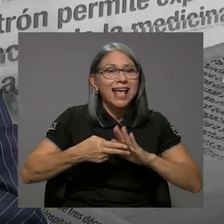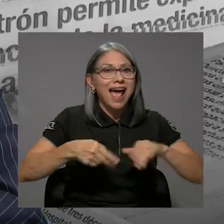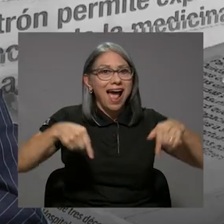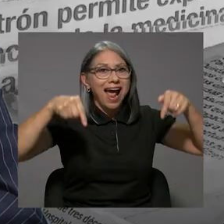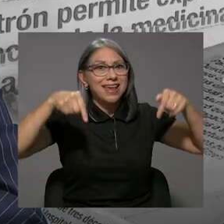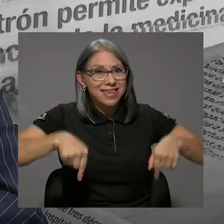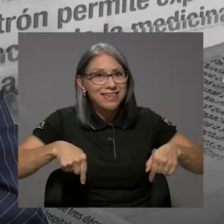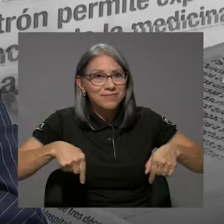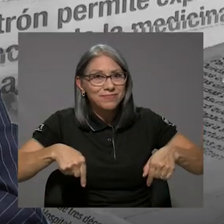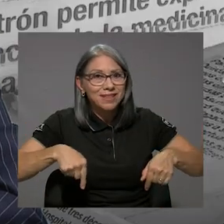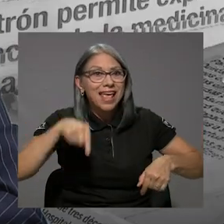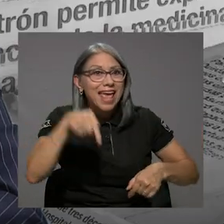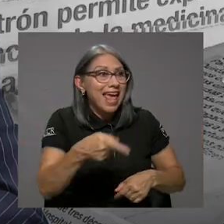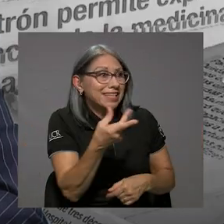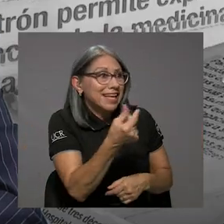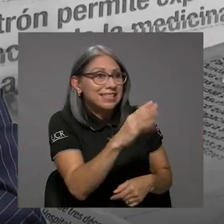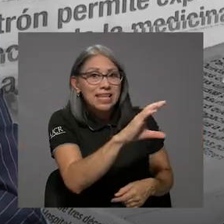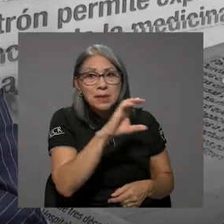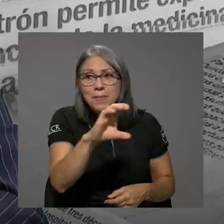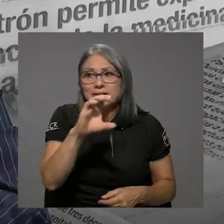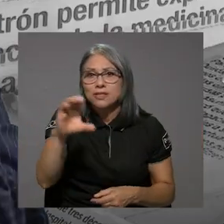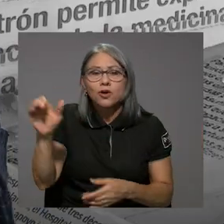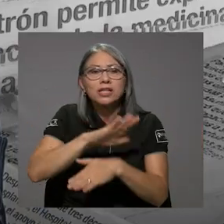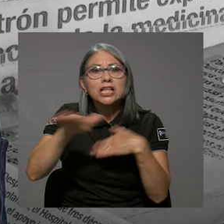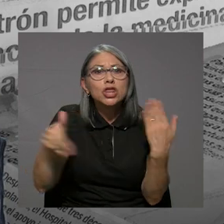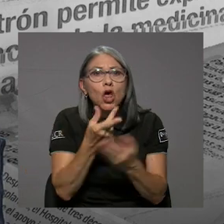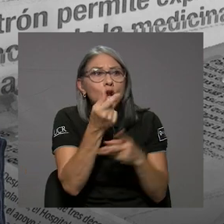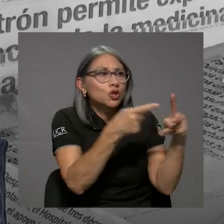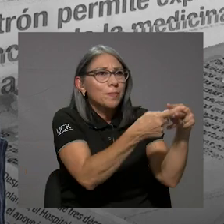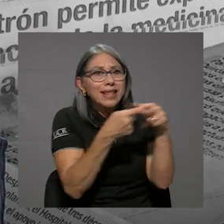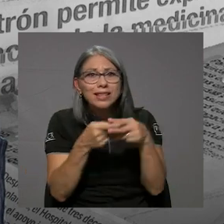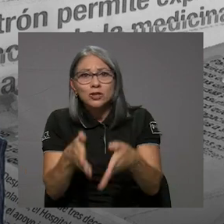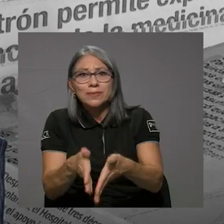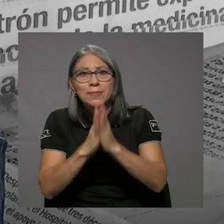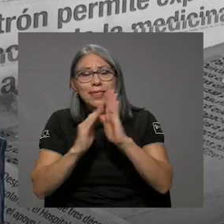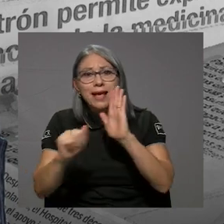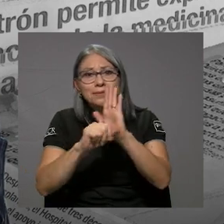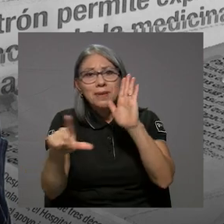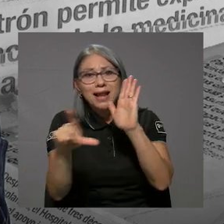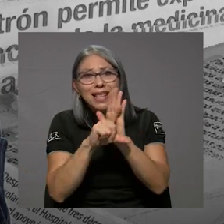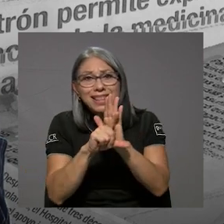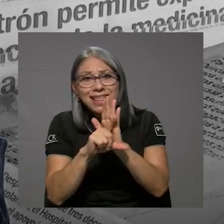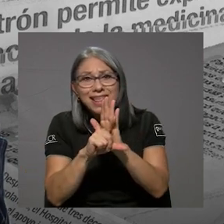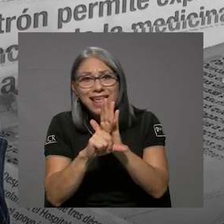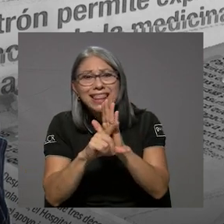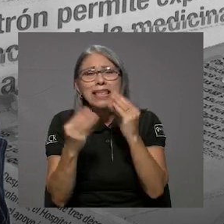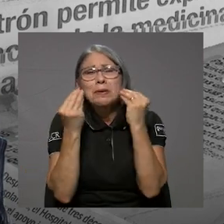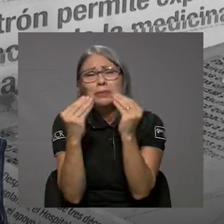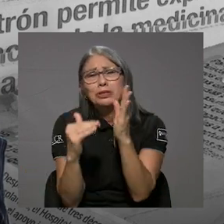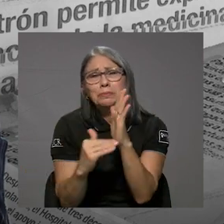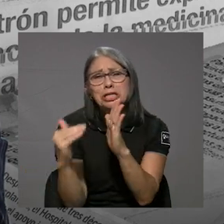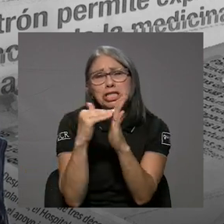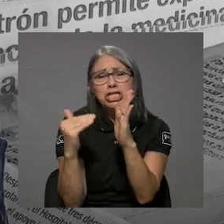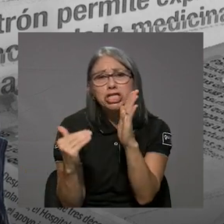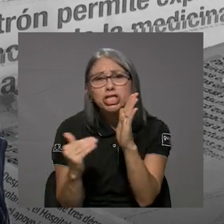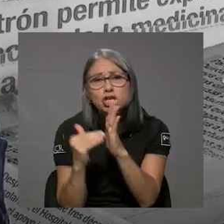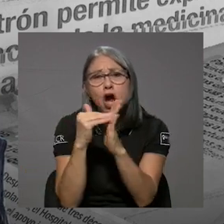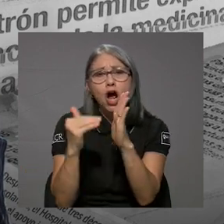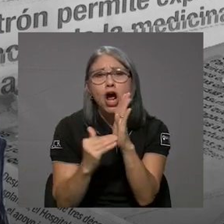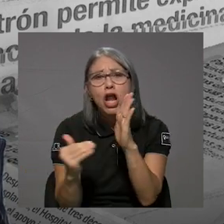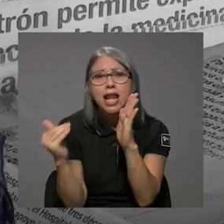aquí, estas inversiones y todos esos créditos que se piden a Asamblea Legislativa de billones,